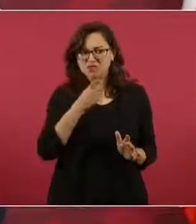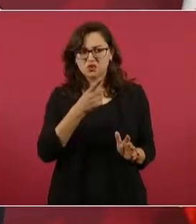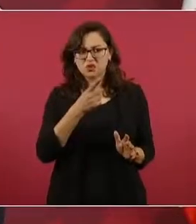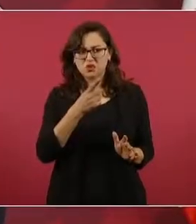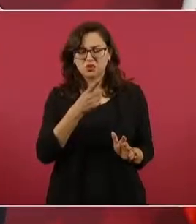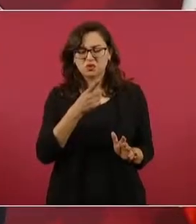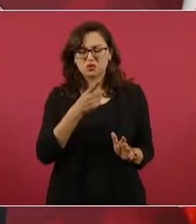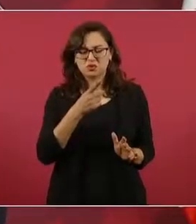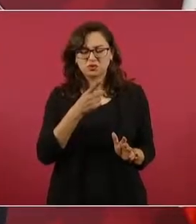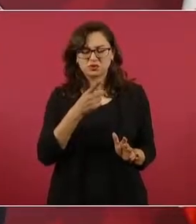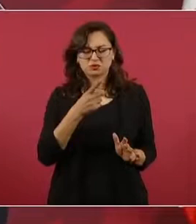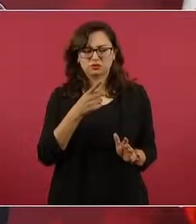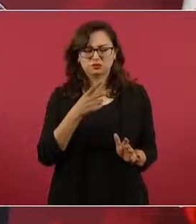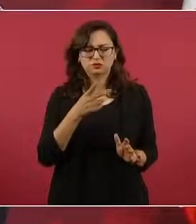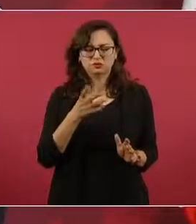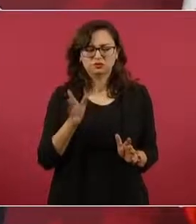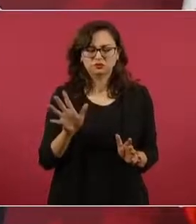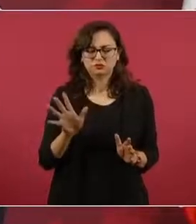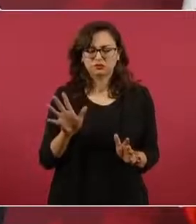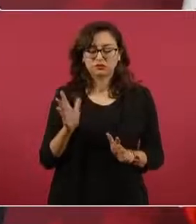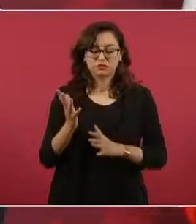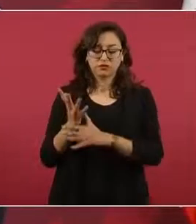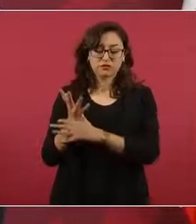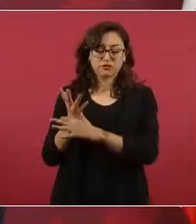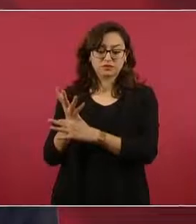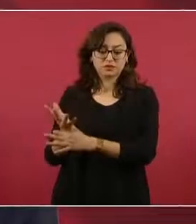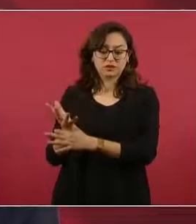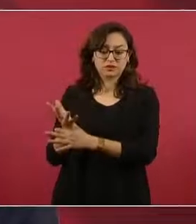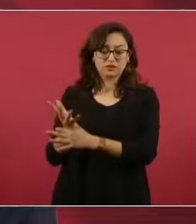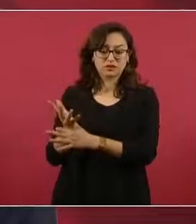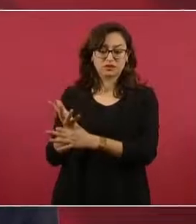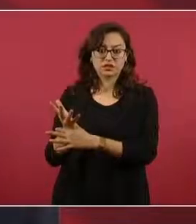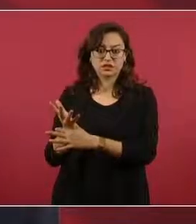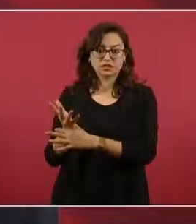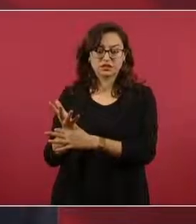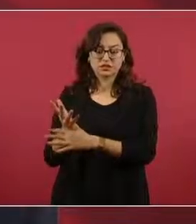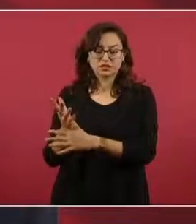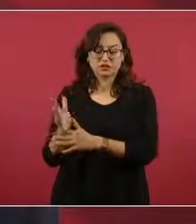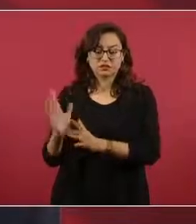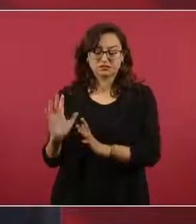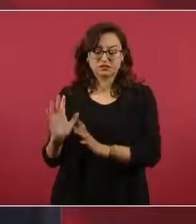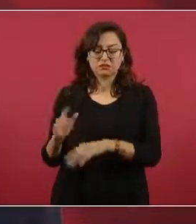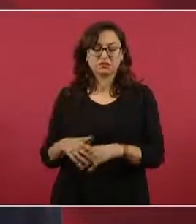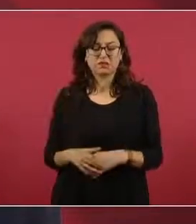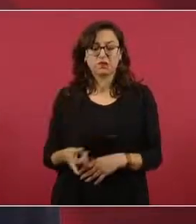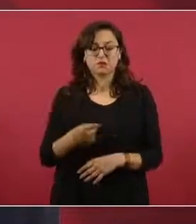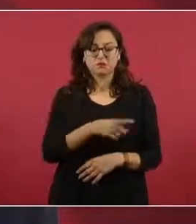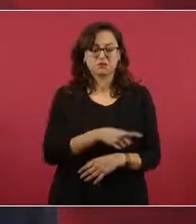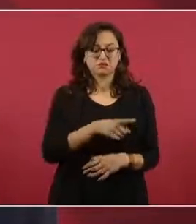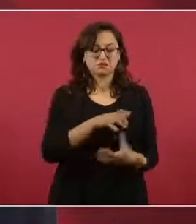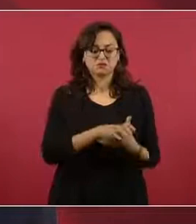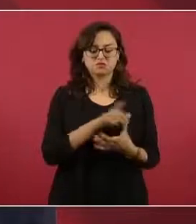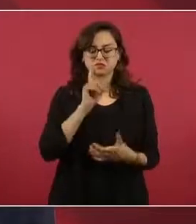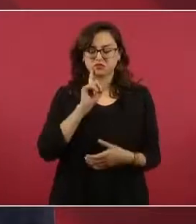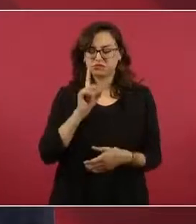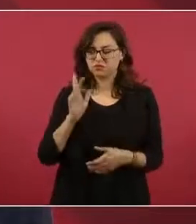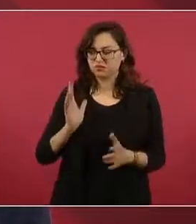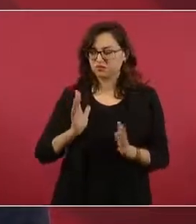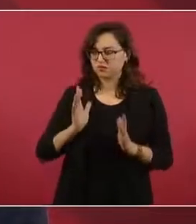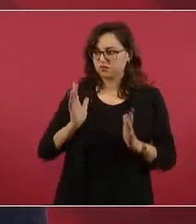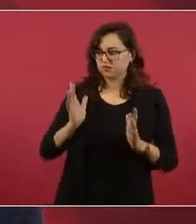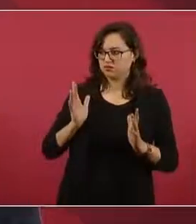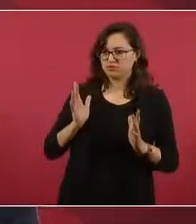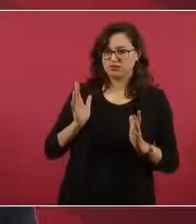y que las